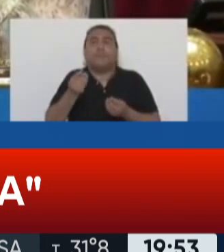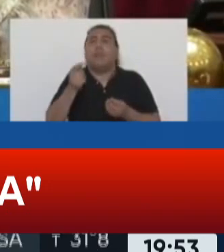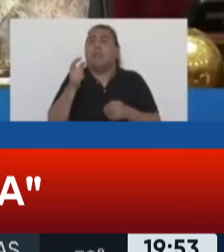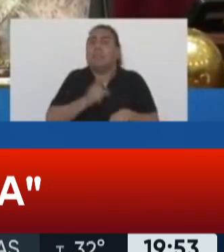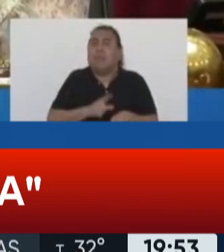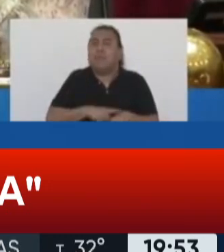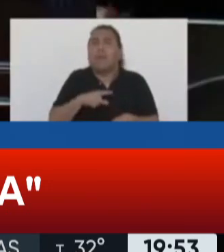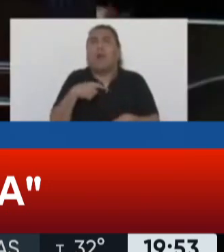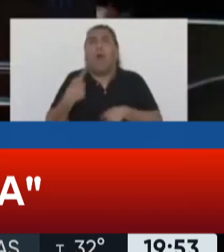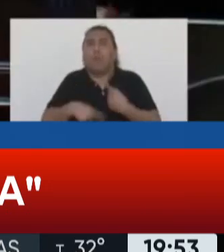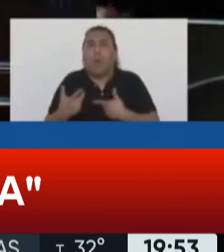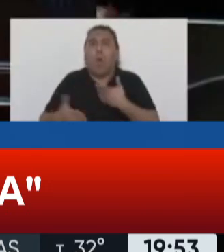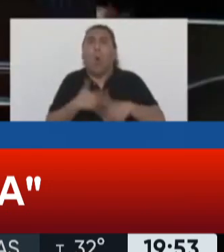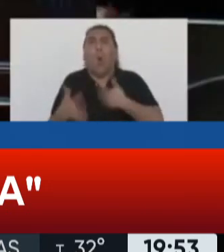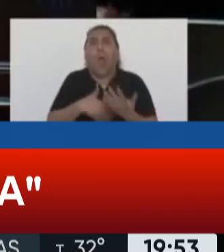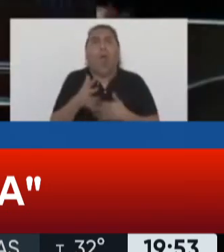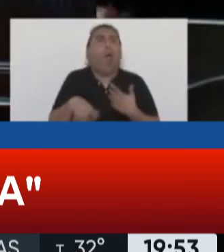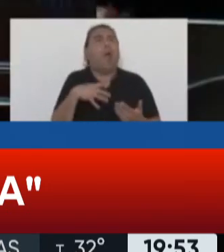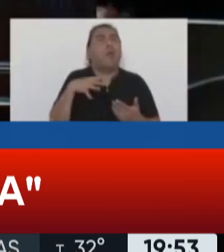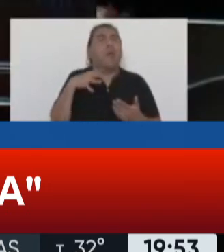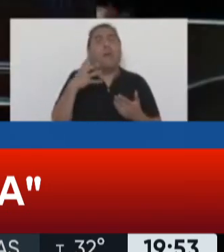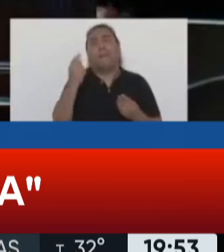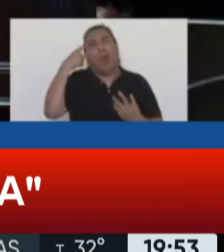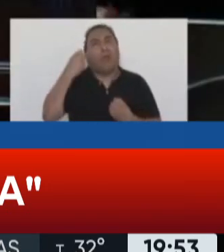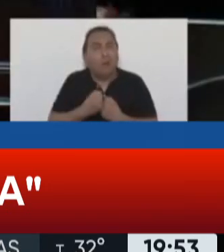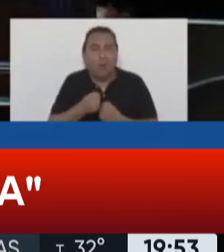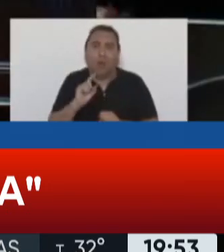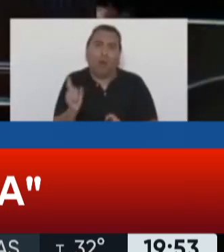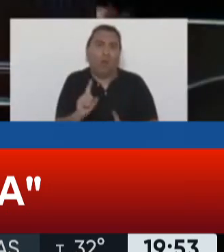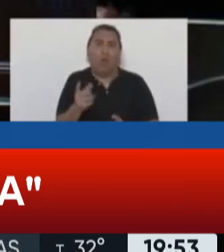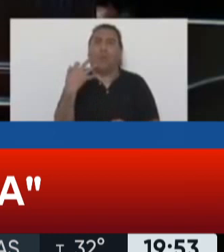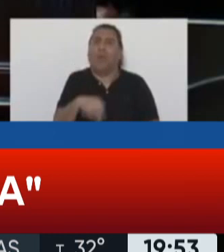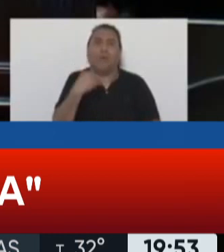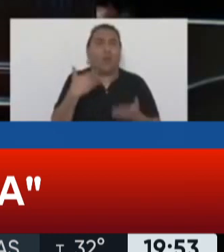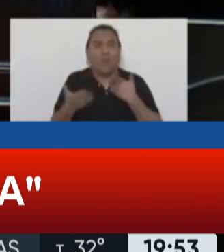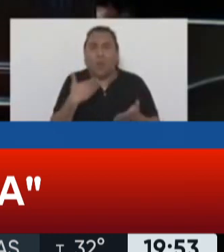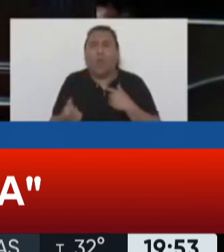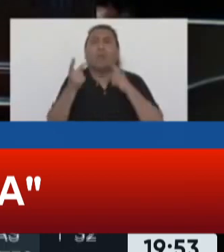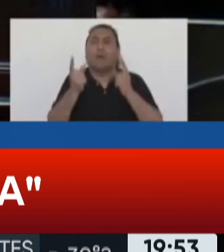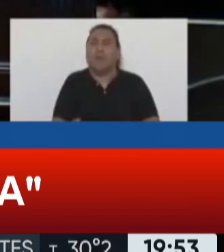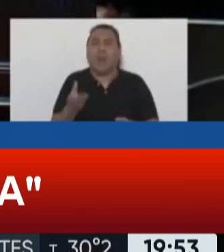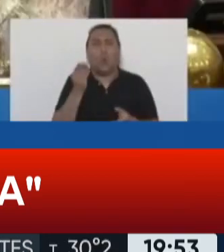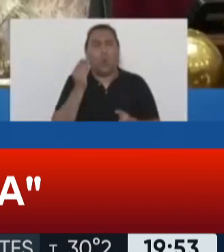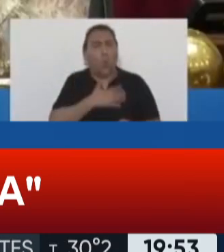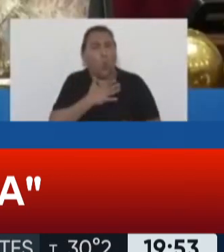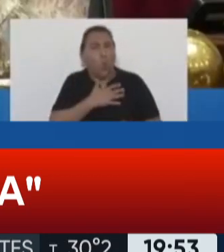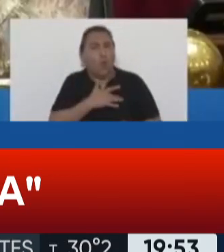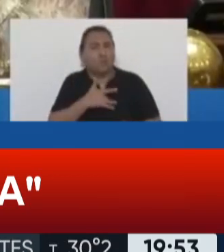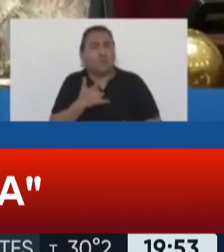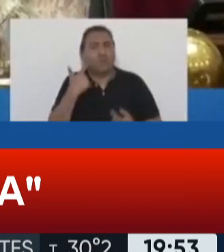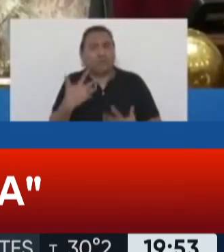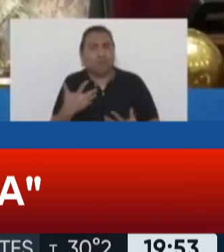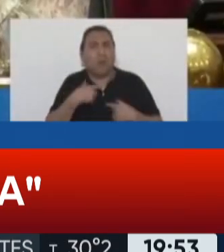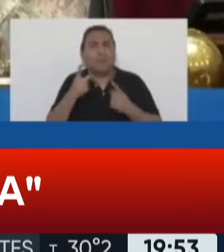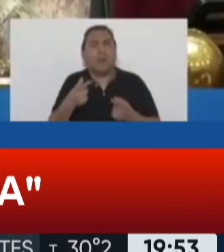que juguemos a no ponernos de acuerdo. Hay que dialogar y escuchar con el corazón y la mente abiertos y encontrar